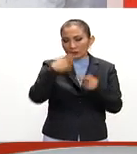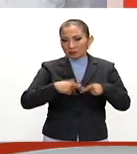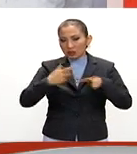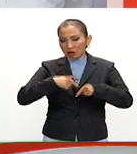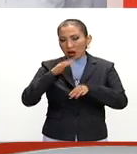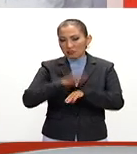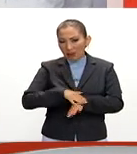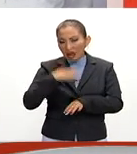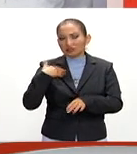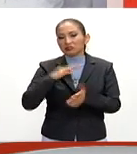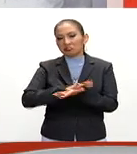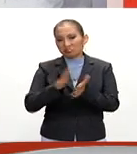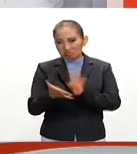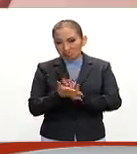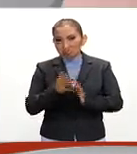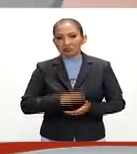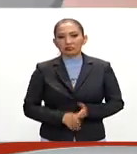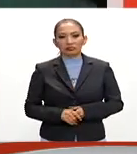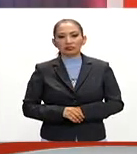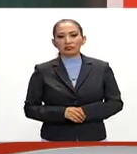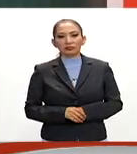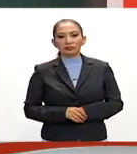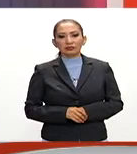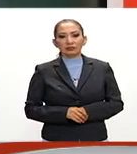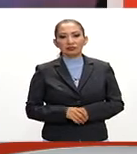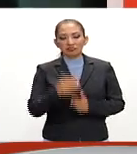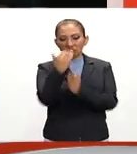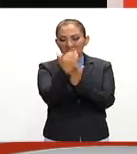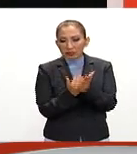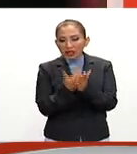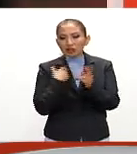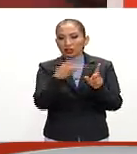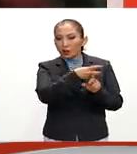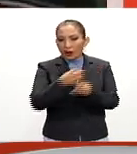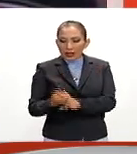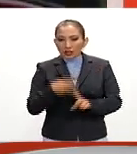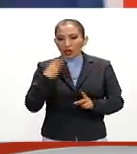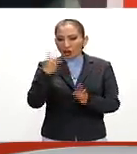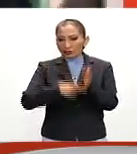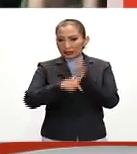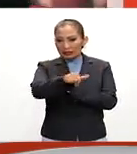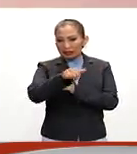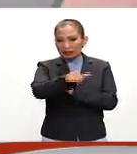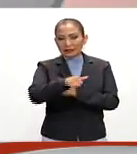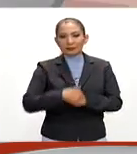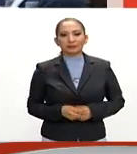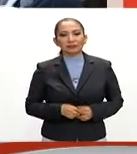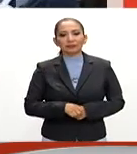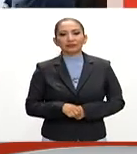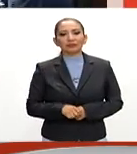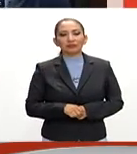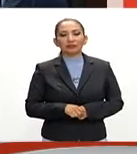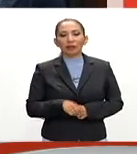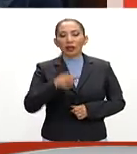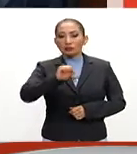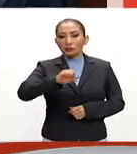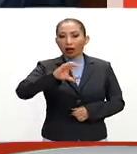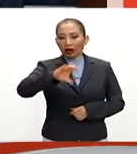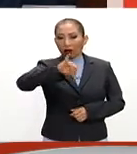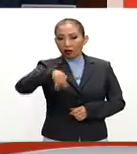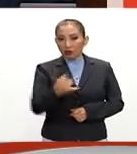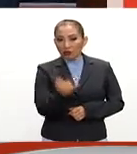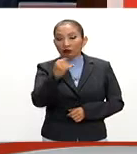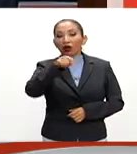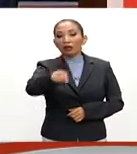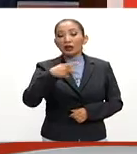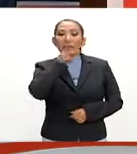estos sujetos. Baja la incidencia de secuestros en el 2016. La Suprema Corte determina